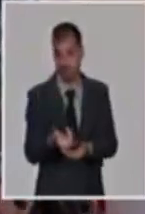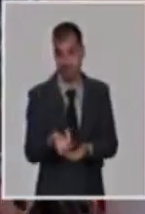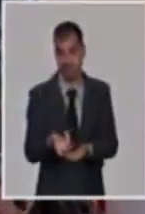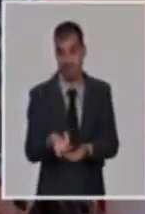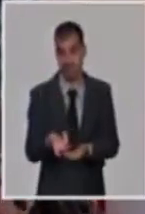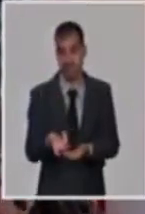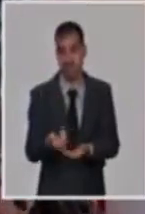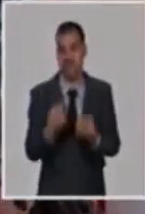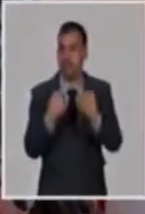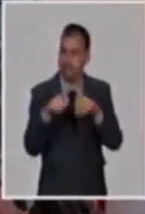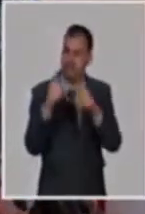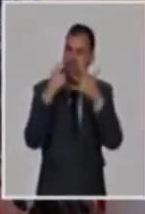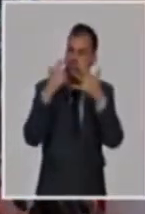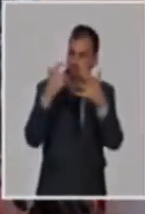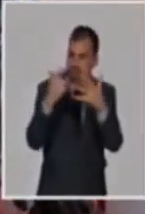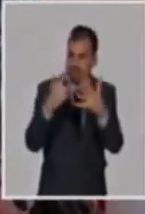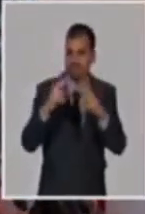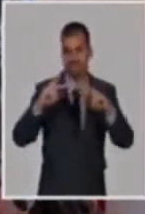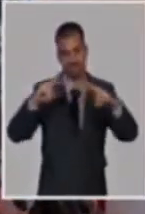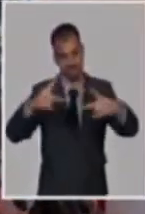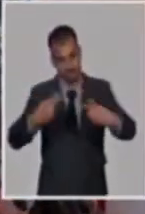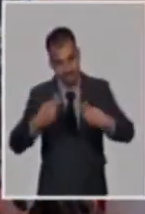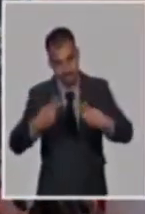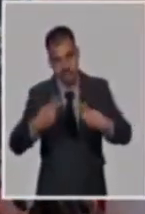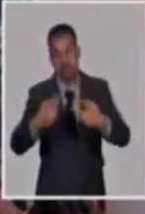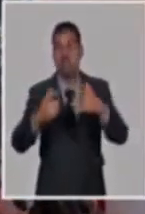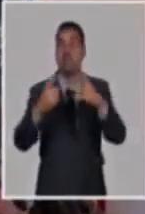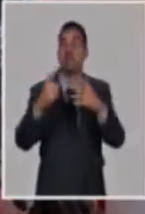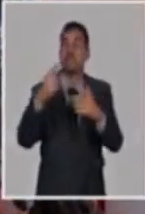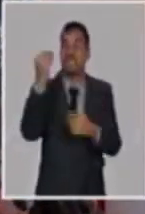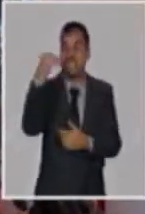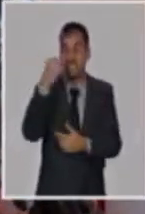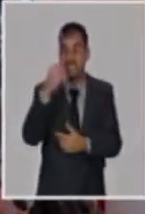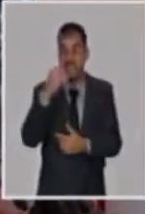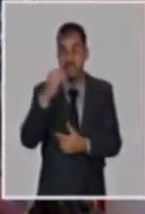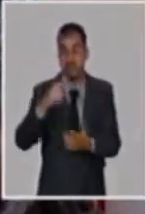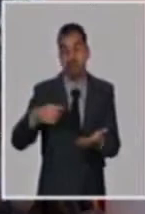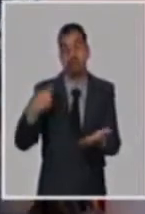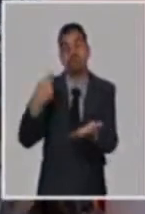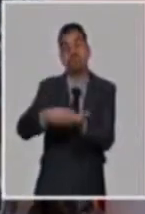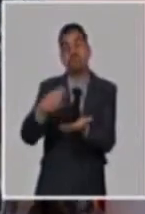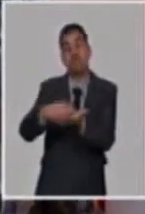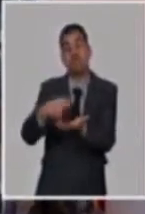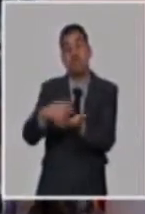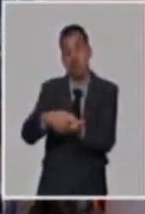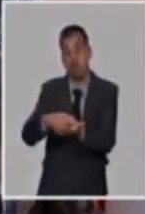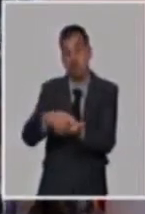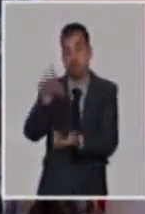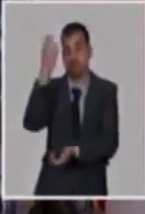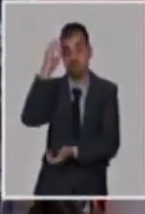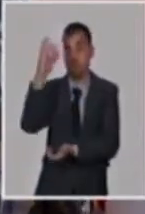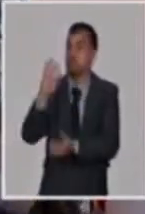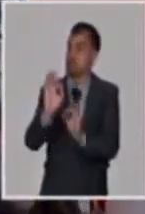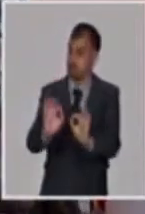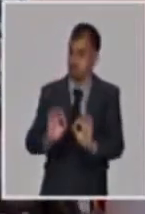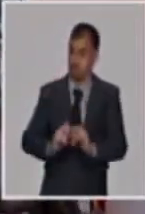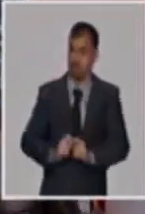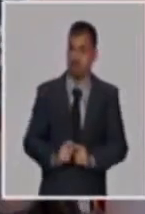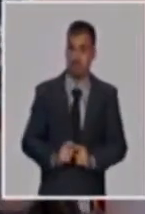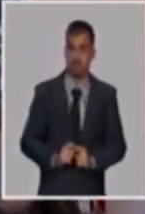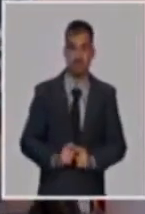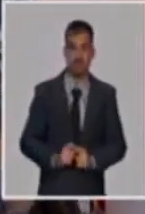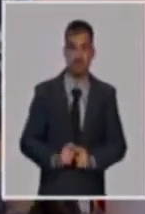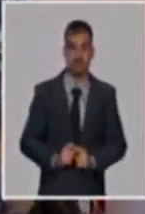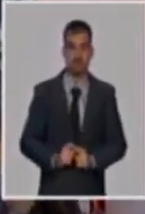Es importante reiterar el impacto de la carga tributaria y un poco para destignificar esto es que